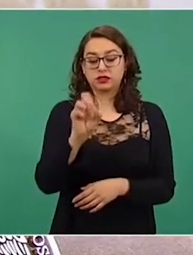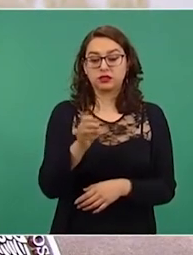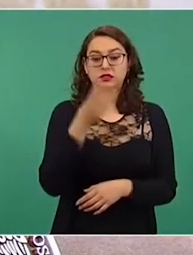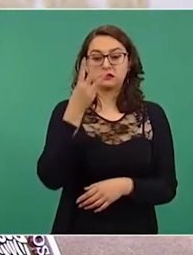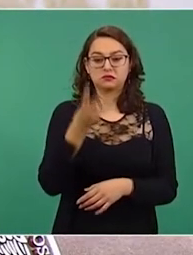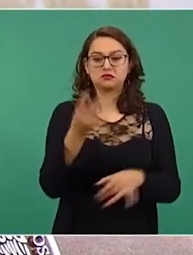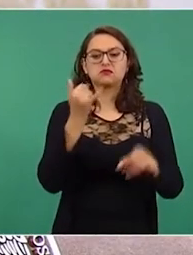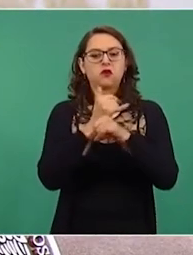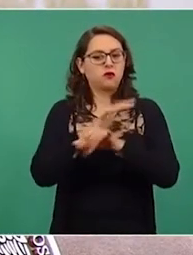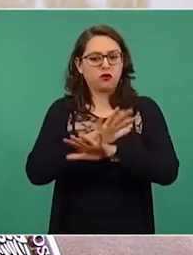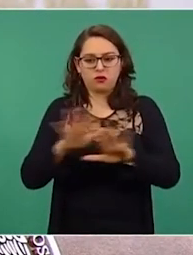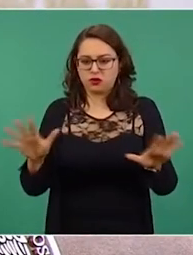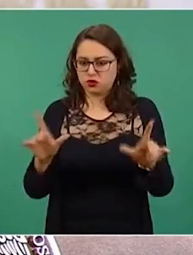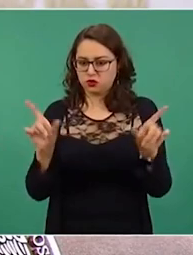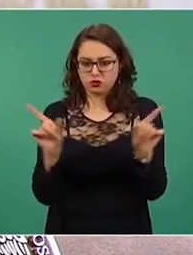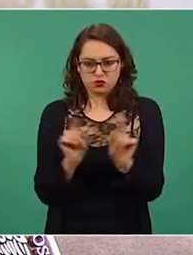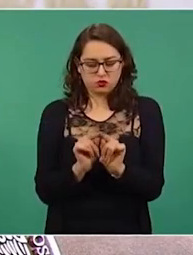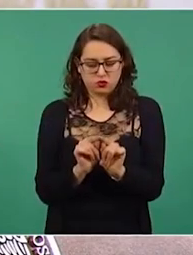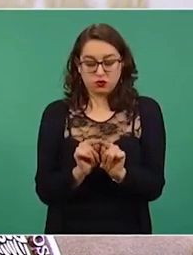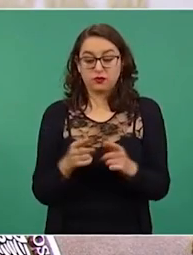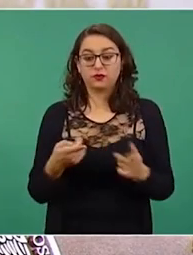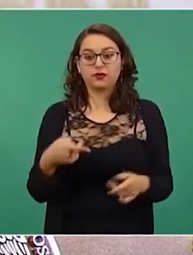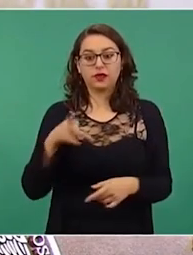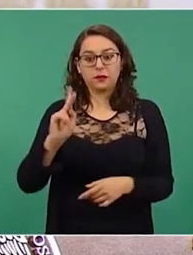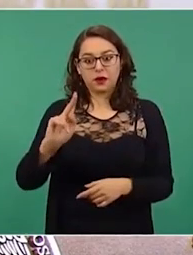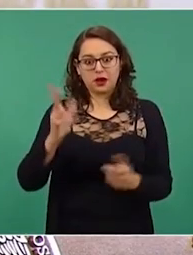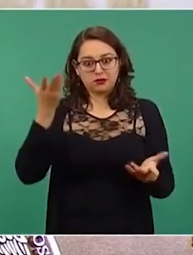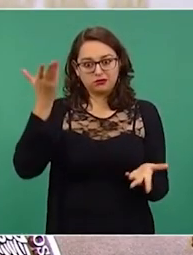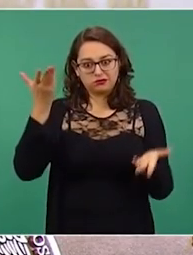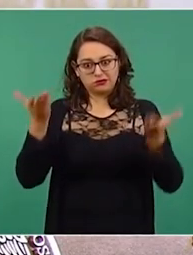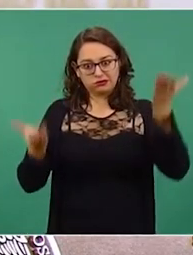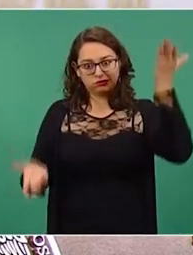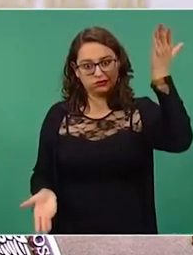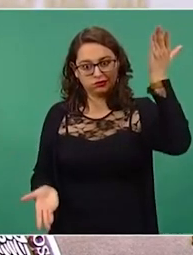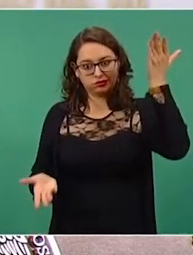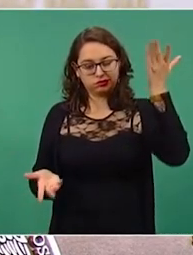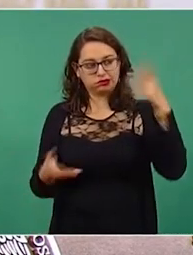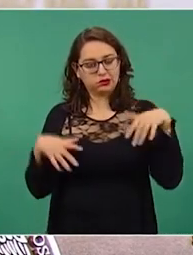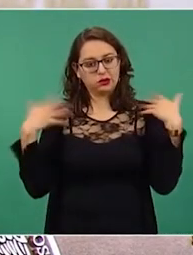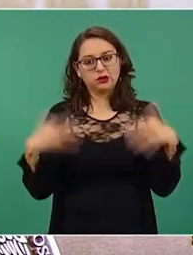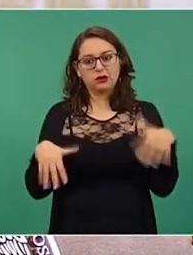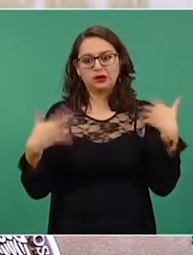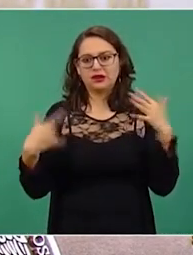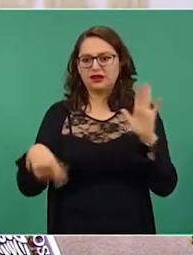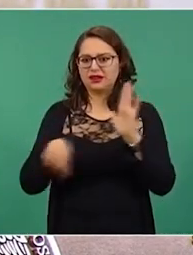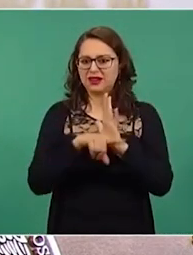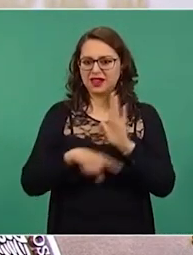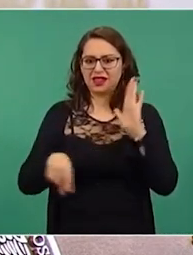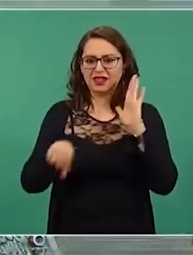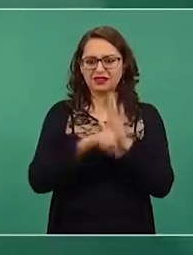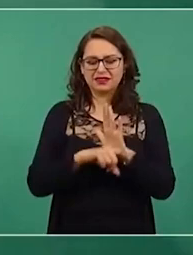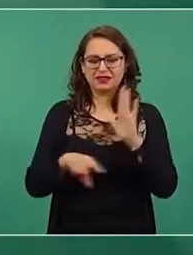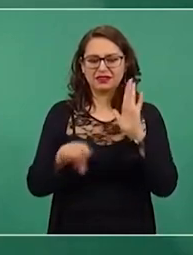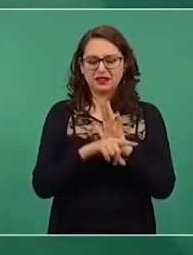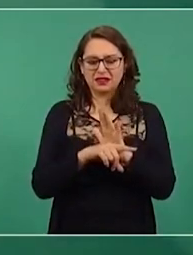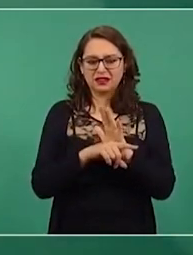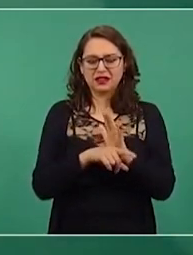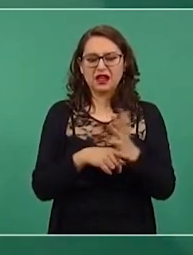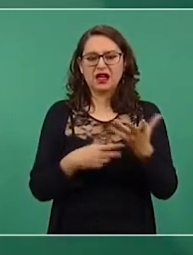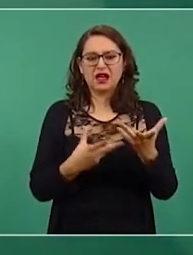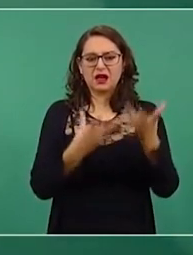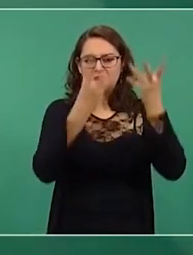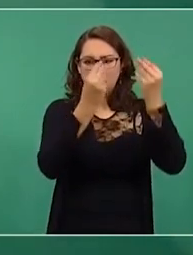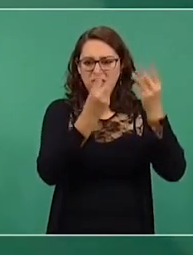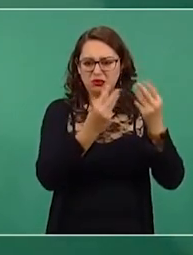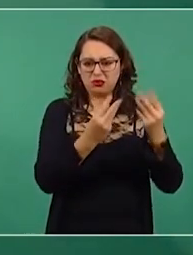informativas, pero la desproporción en el balance es evidente. Por cada nota positiva hay más